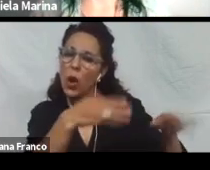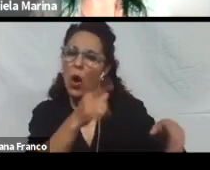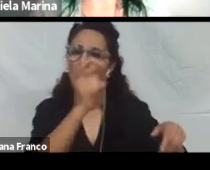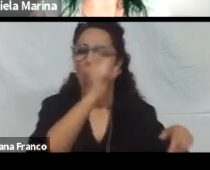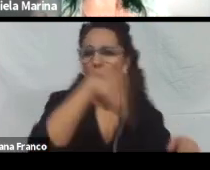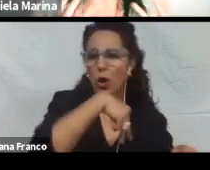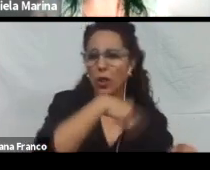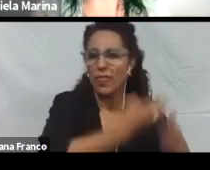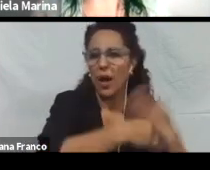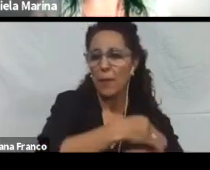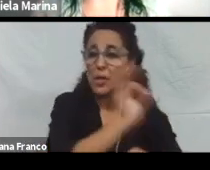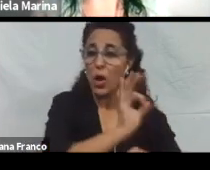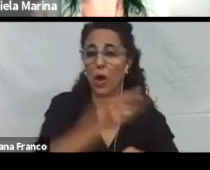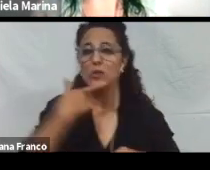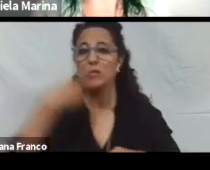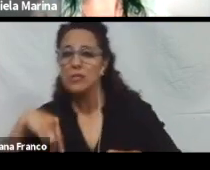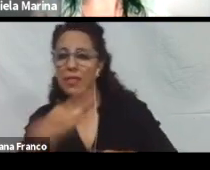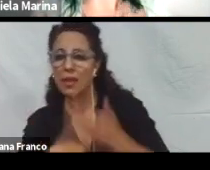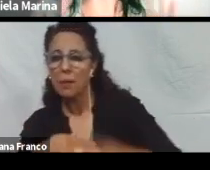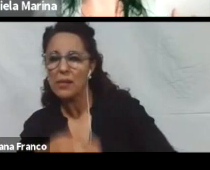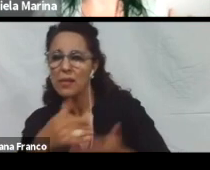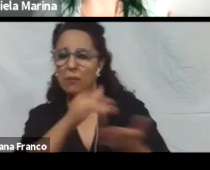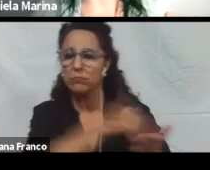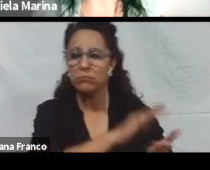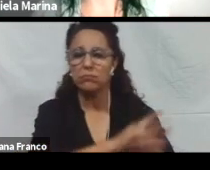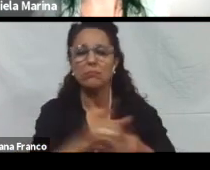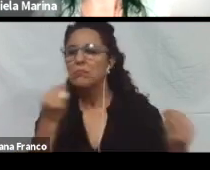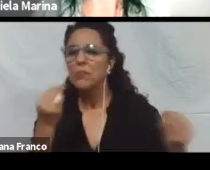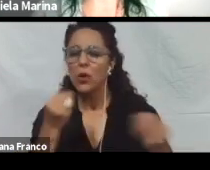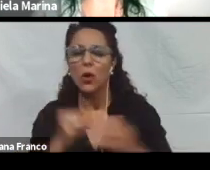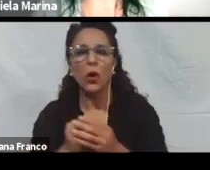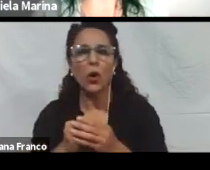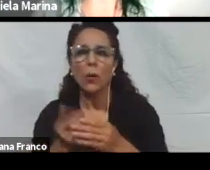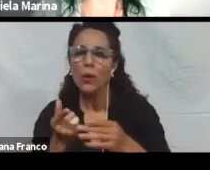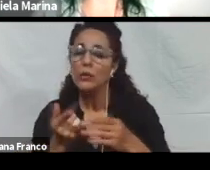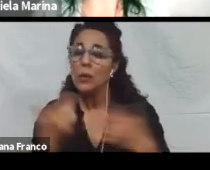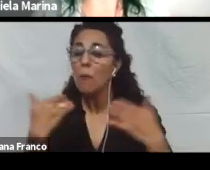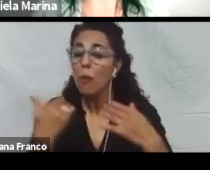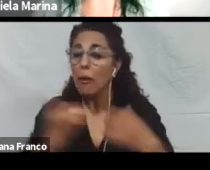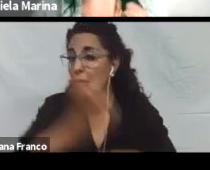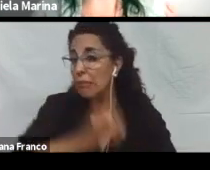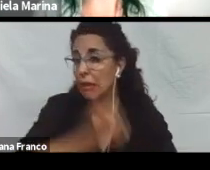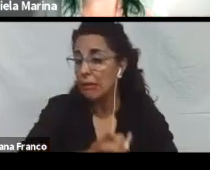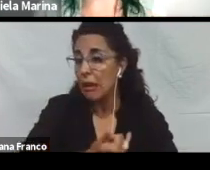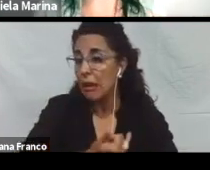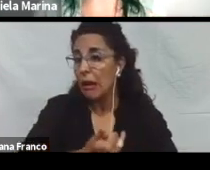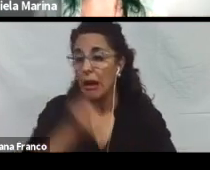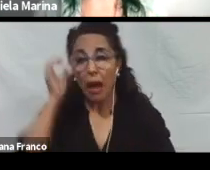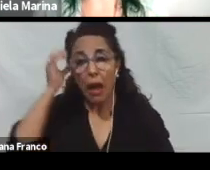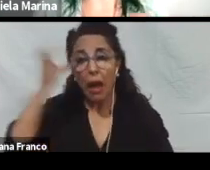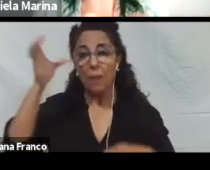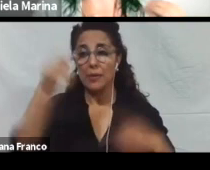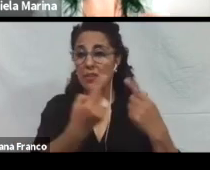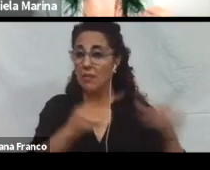En este escenario, la diversidad se aplica a todos los estudiantes que pueden tener diferentes capacidades